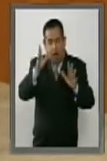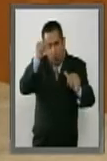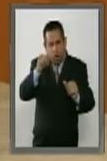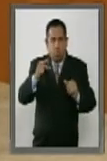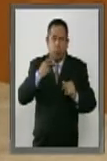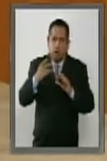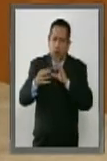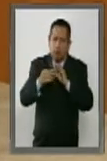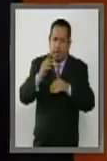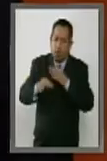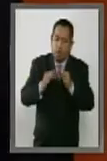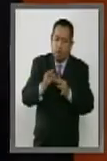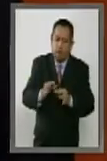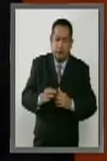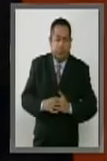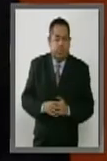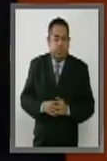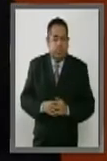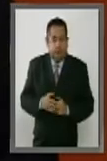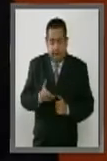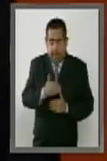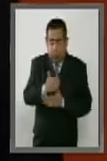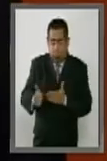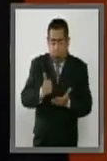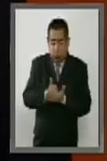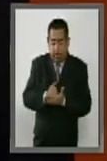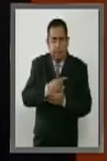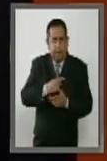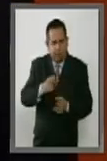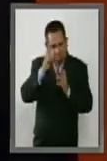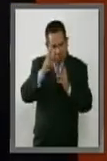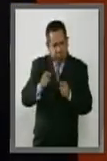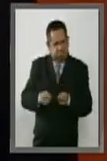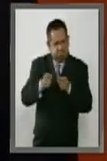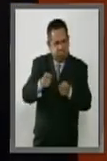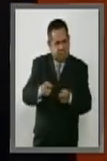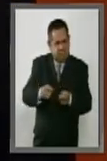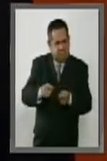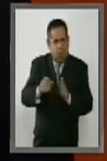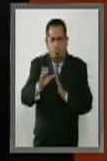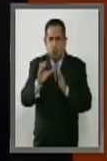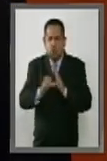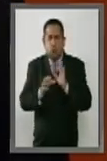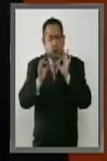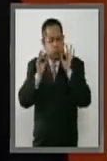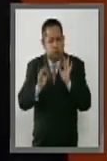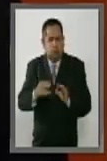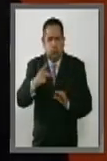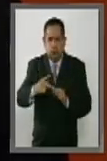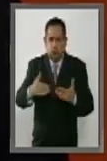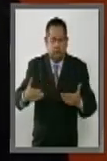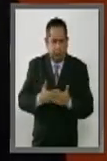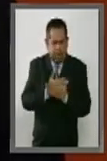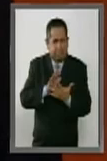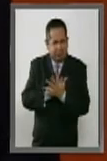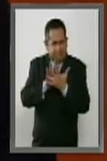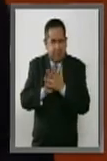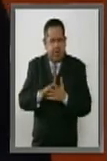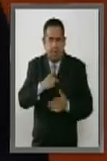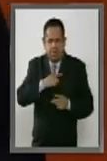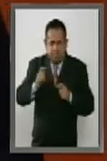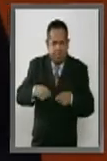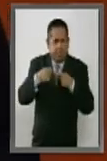se cumpla. Esta ciudad merece una constitución fruto de una amplia participación de sus habitantes. Requiere